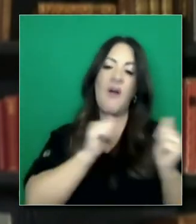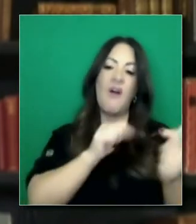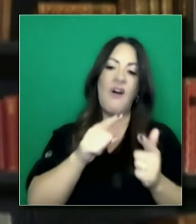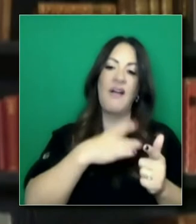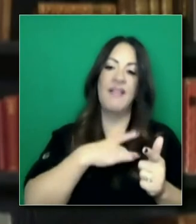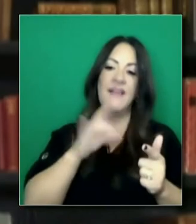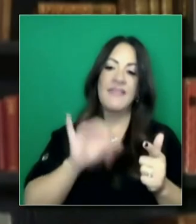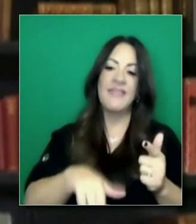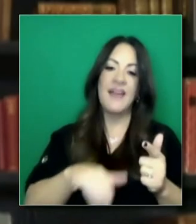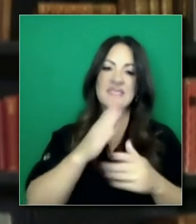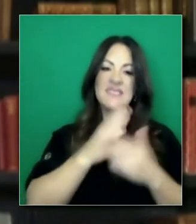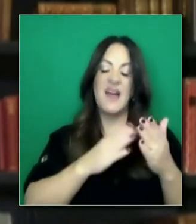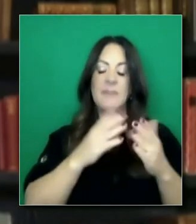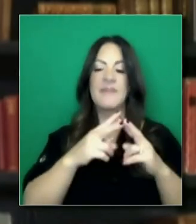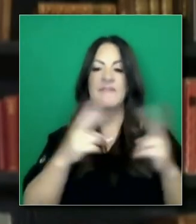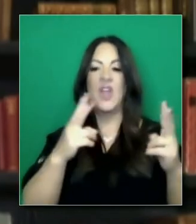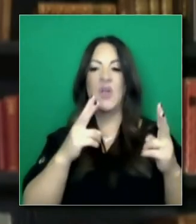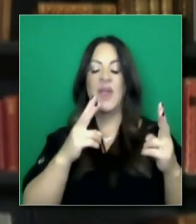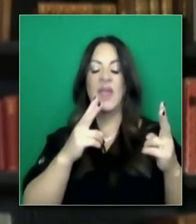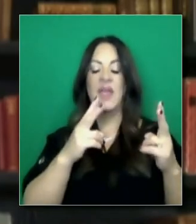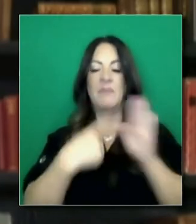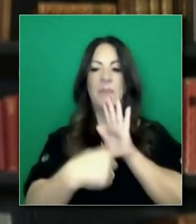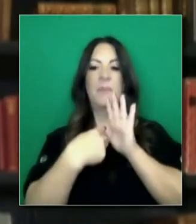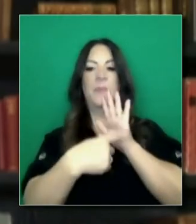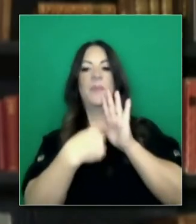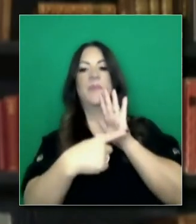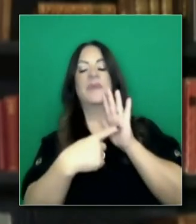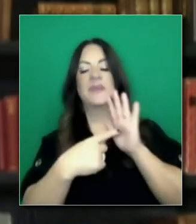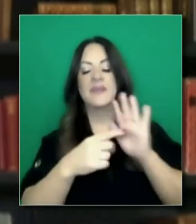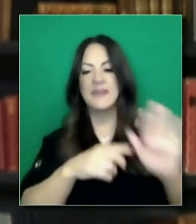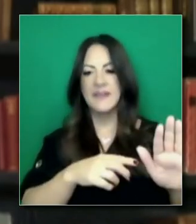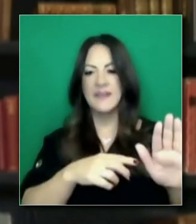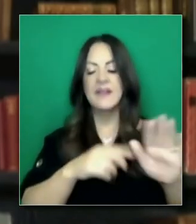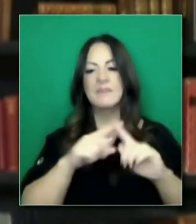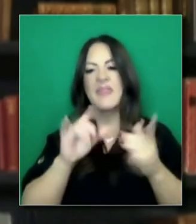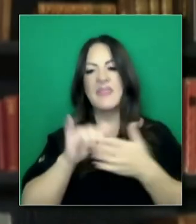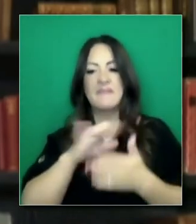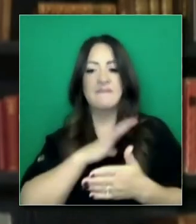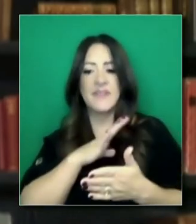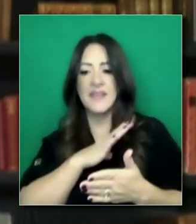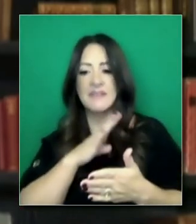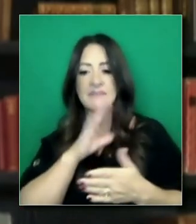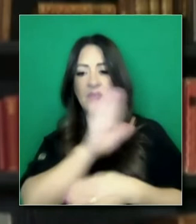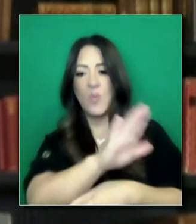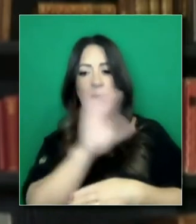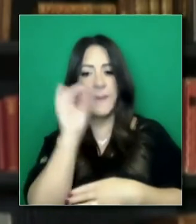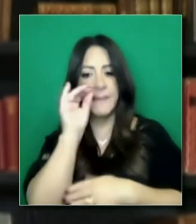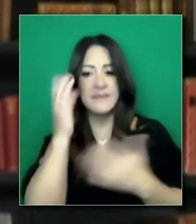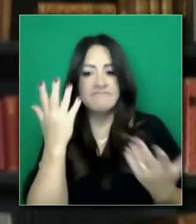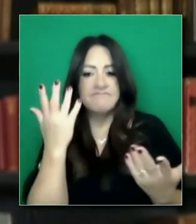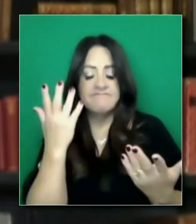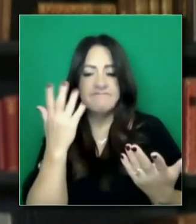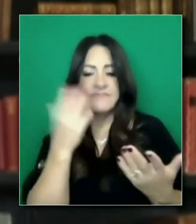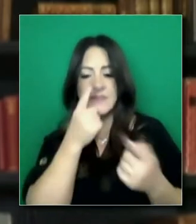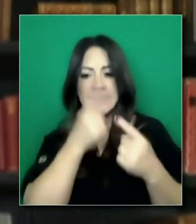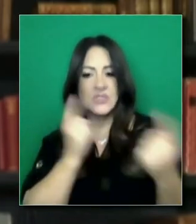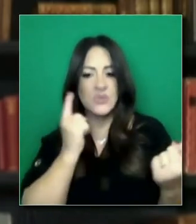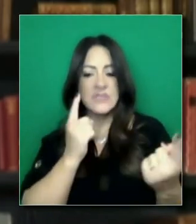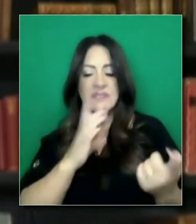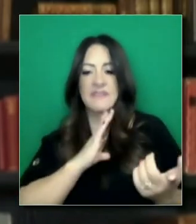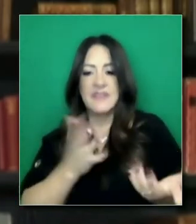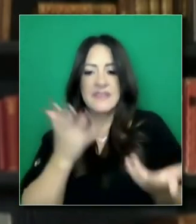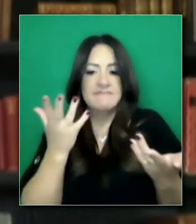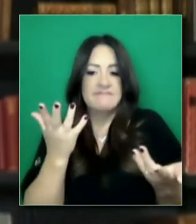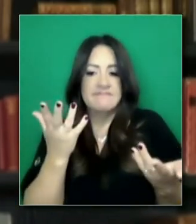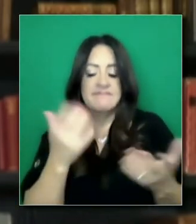gusta eso. Algunos han sido críticos y yo lo comprendo. La gente puede estar en desacuerdo. Hay personas que quieren simplemente